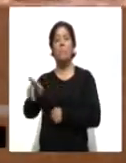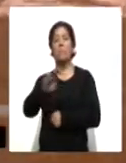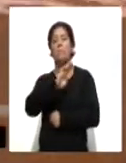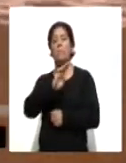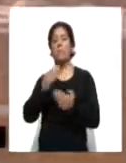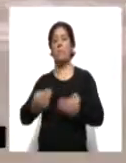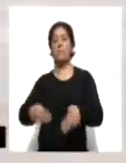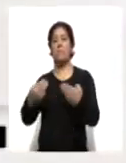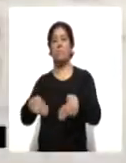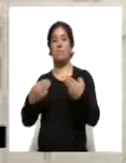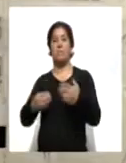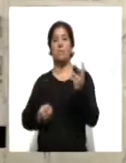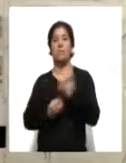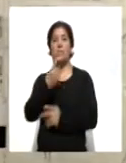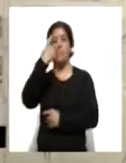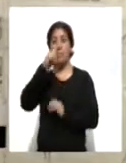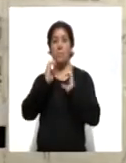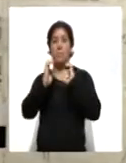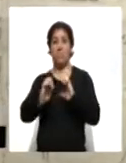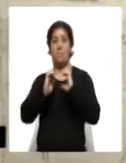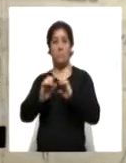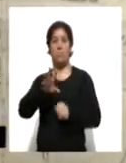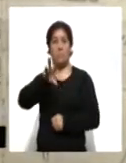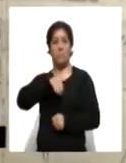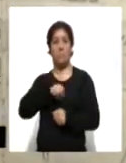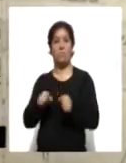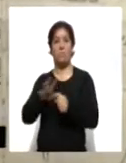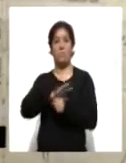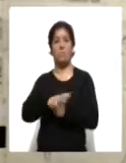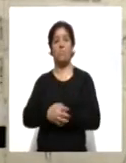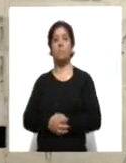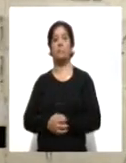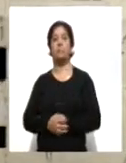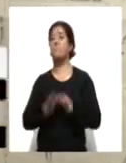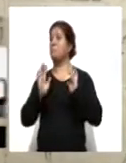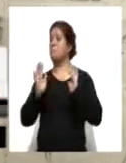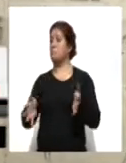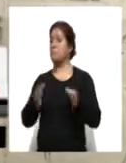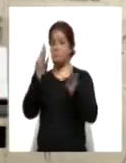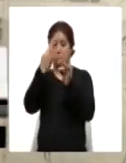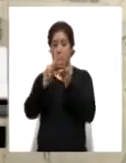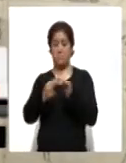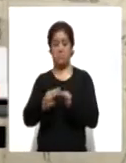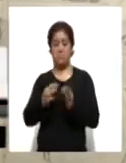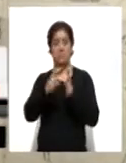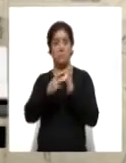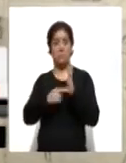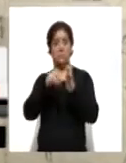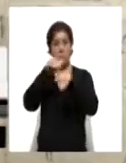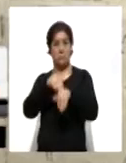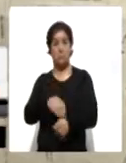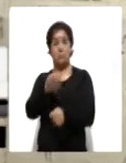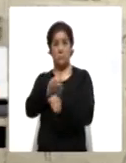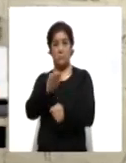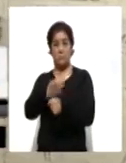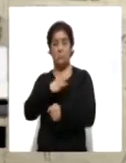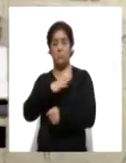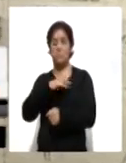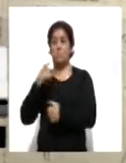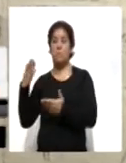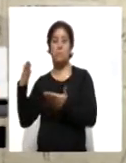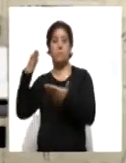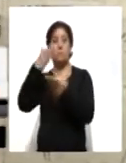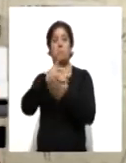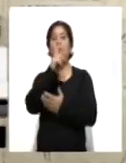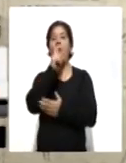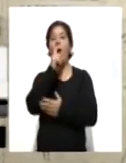prevenir contagios. Ya está enlonado con todas las medidas, cual debe ser. Inclusive ahorita van a llevar para ahí una pipa de agua